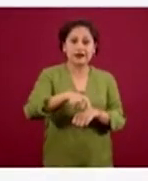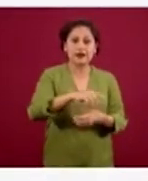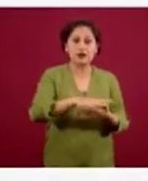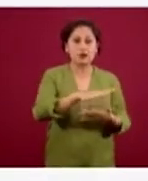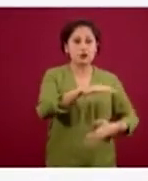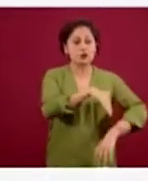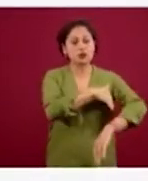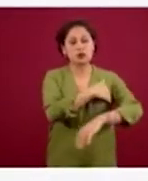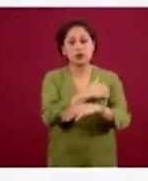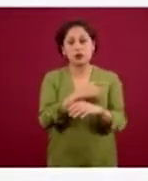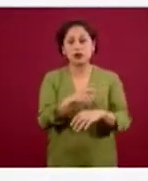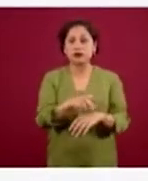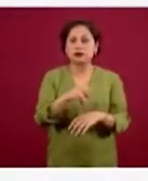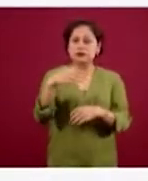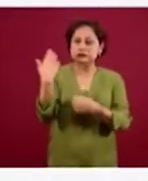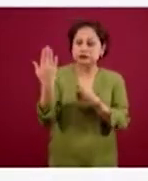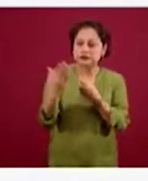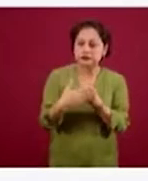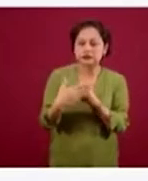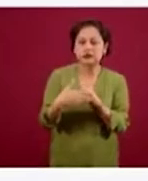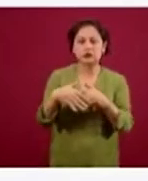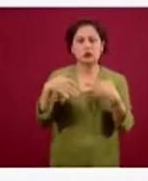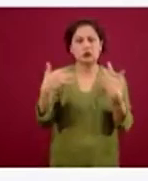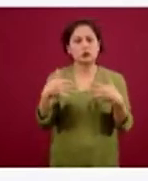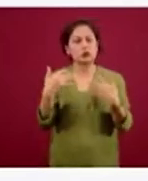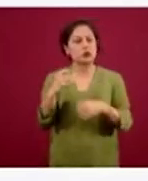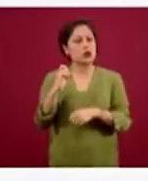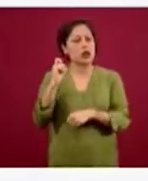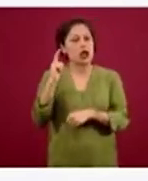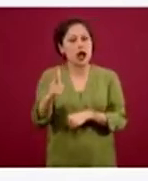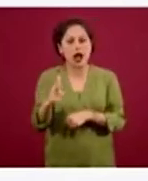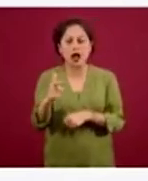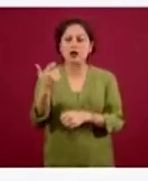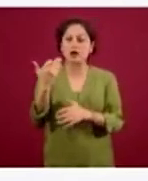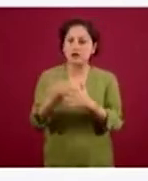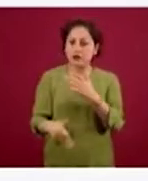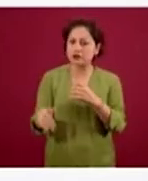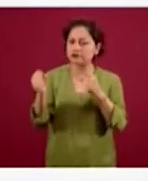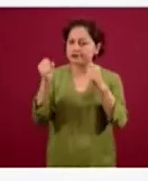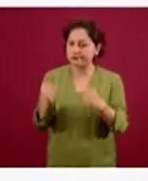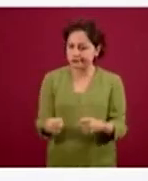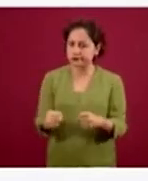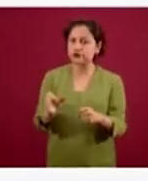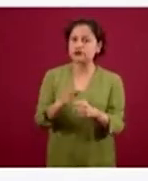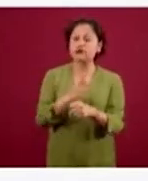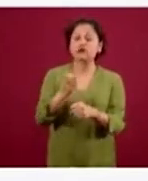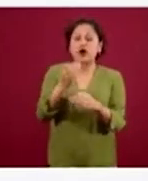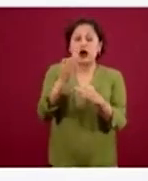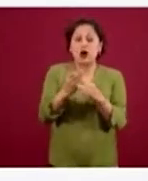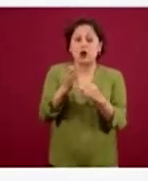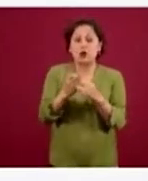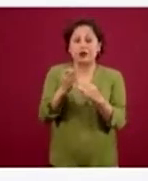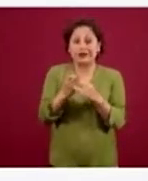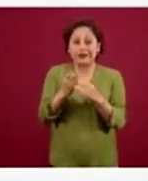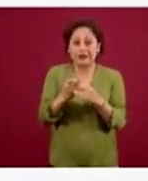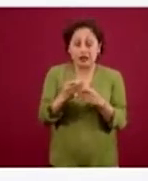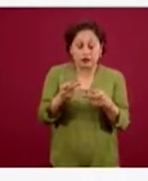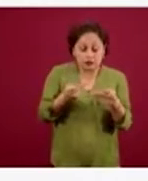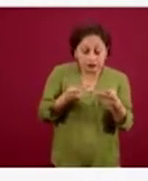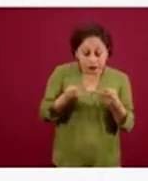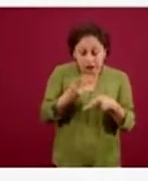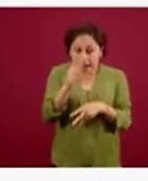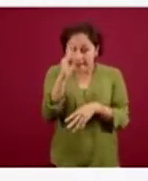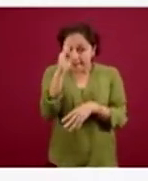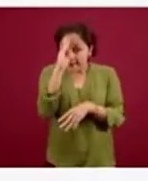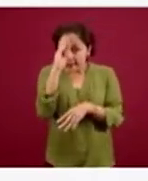tenemos que desarrollar acciones y estrategias que precisamente nos ayuden a superar